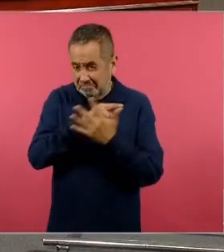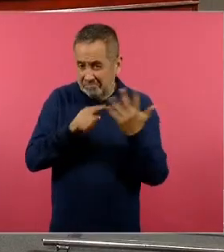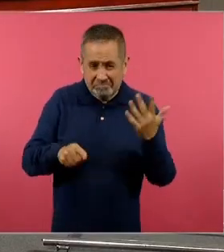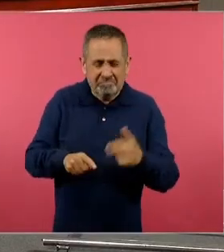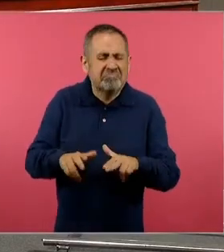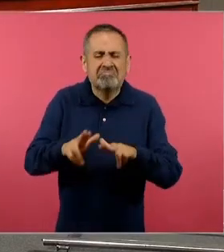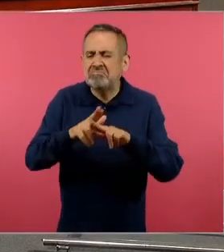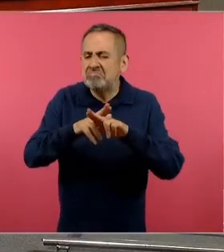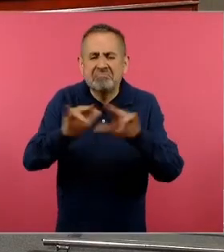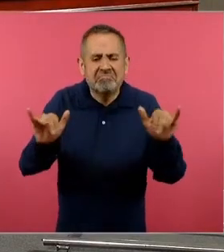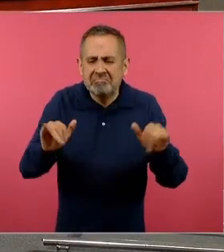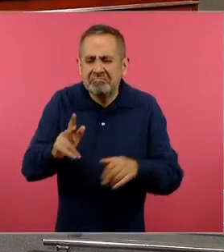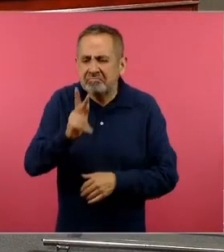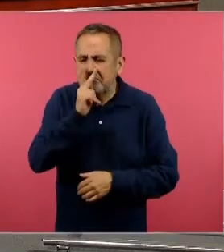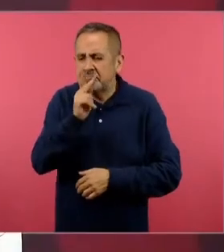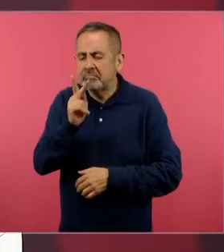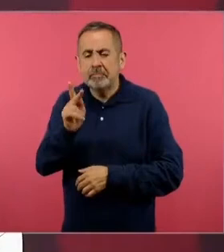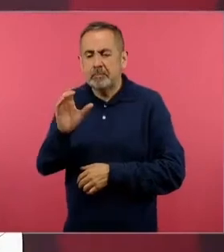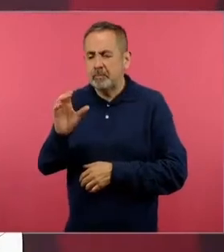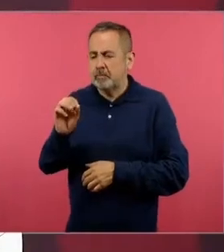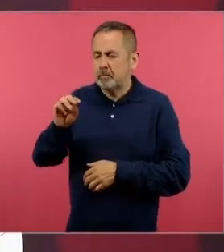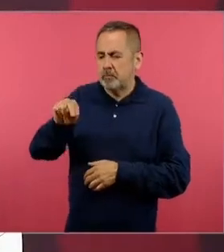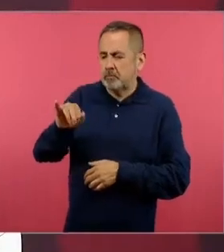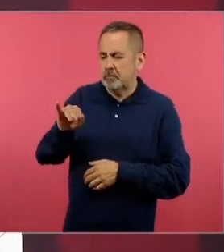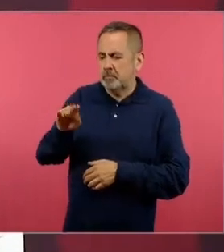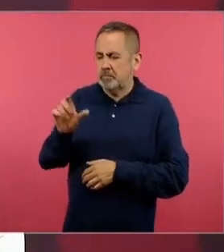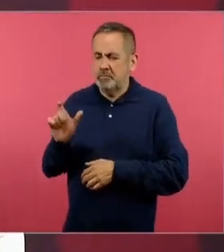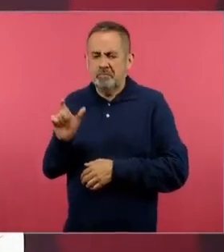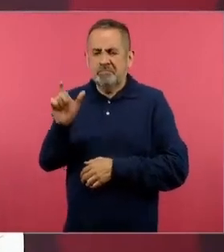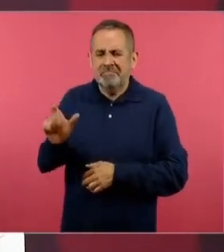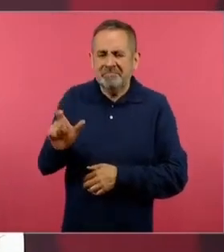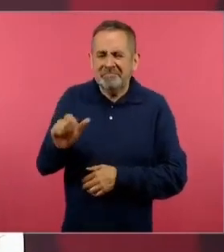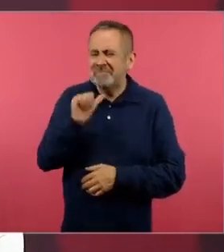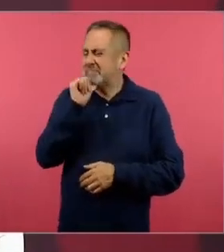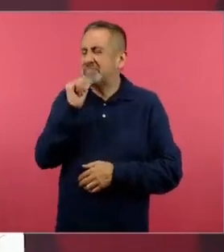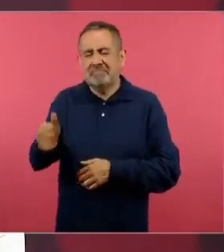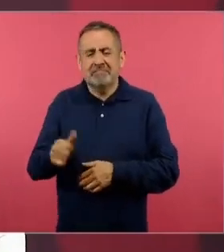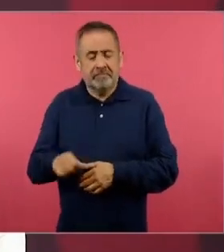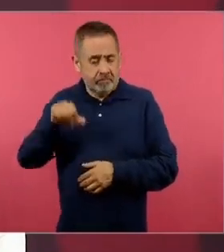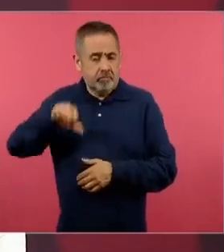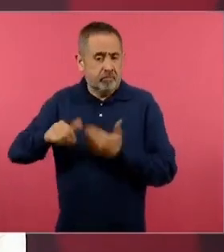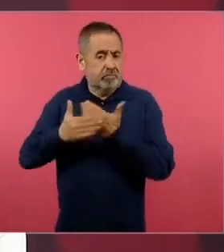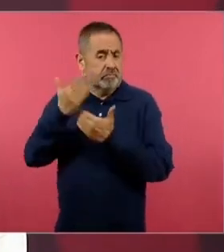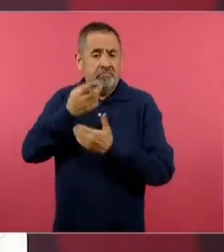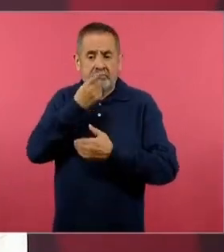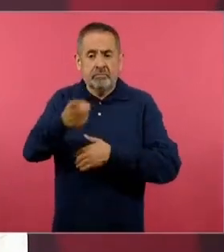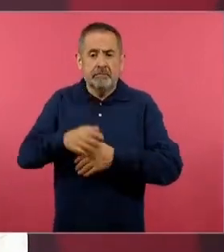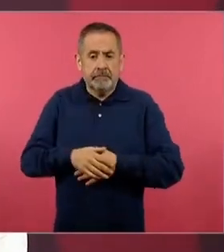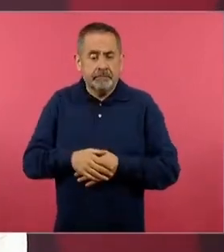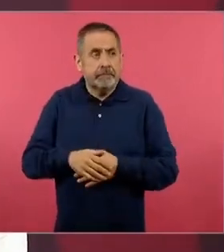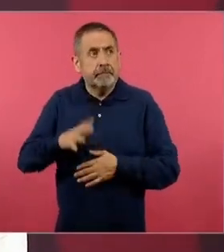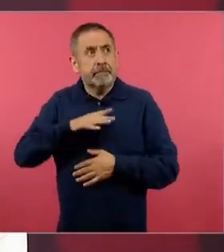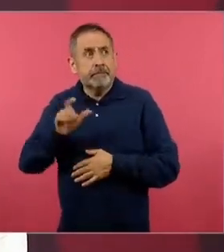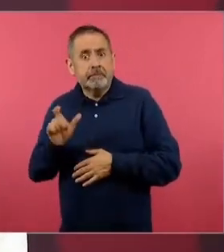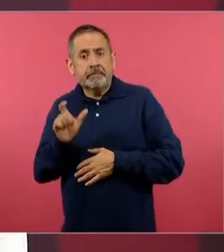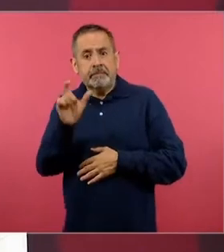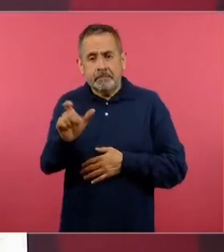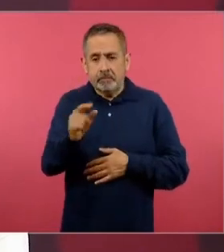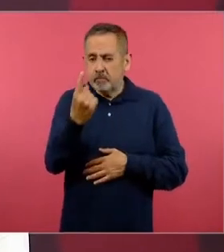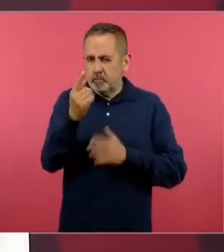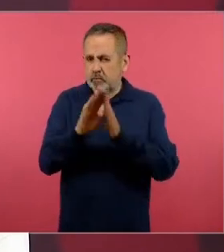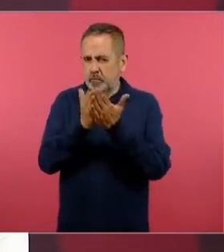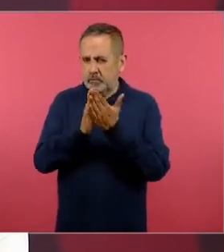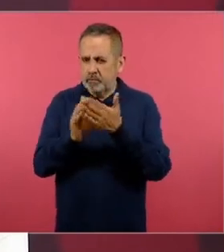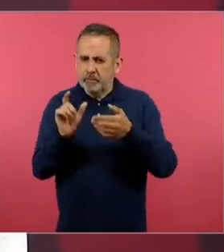libros aparece la palabra comunismo eso es lo que decía el señor presidente aparece sí en uno de los